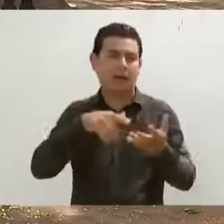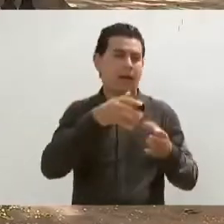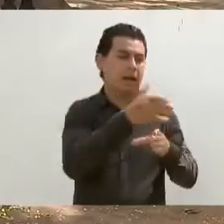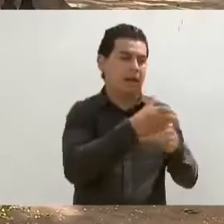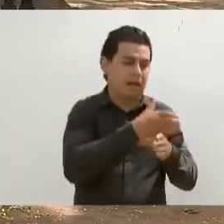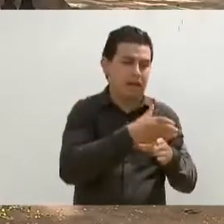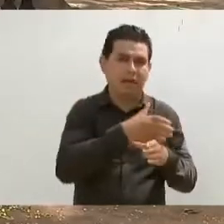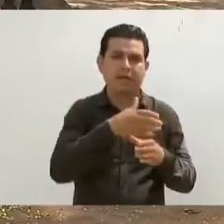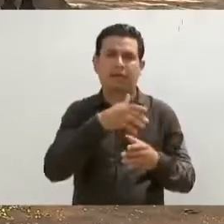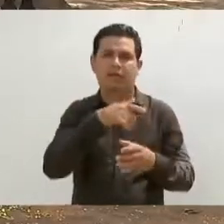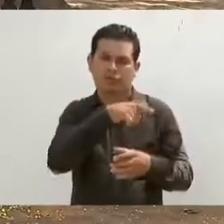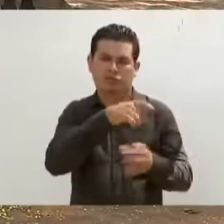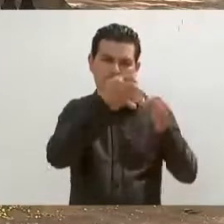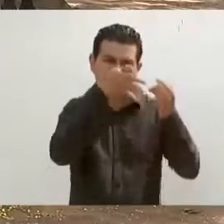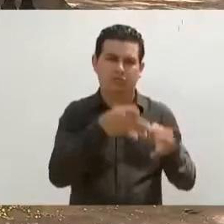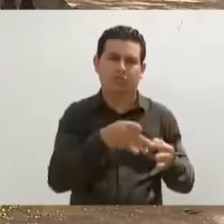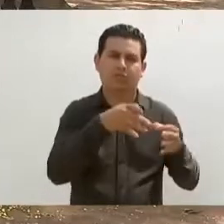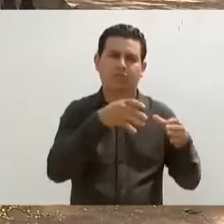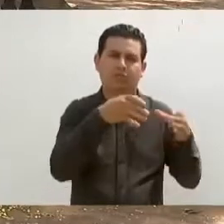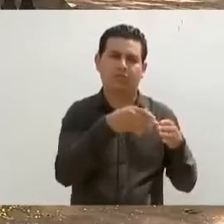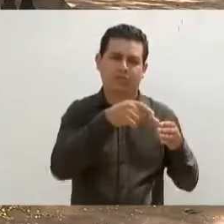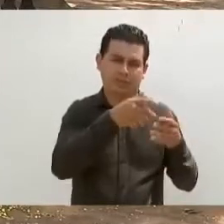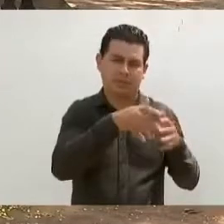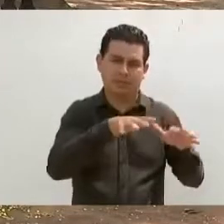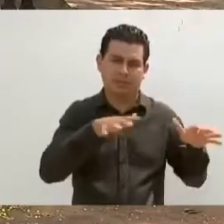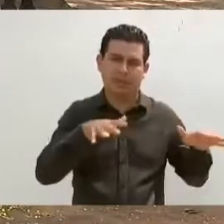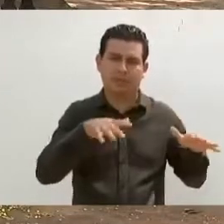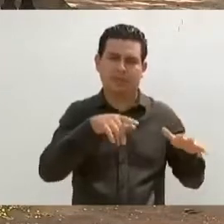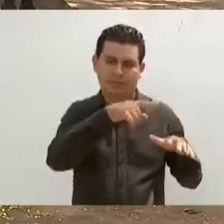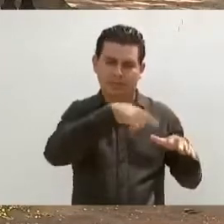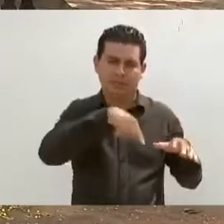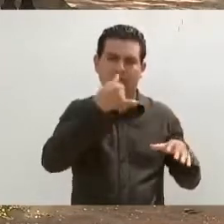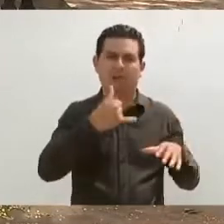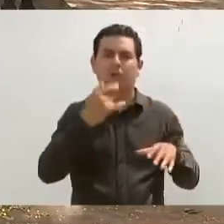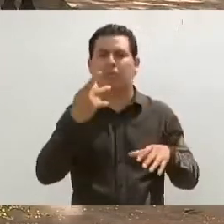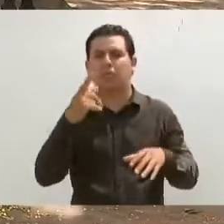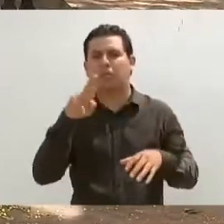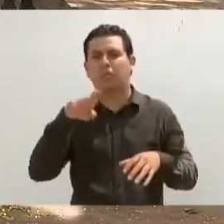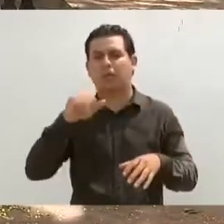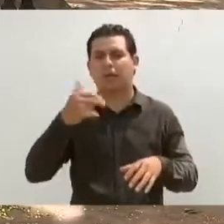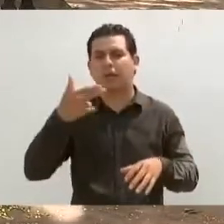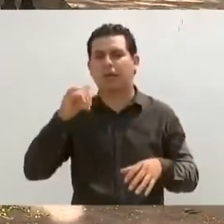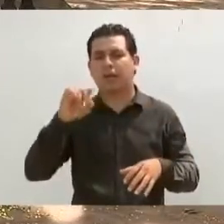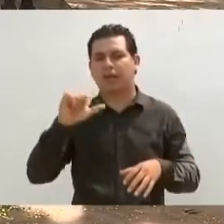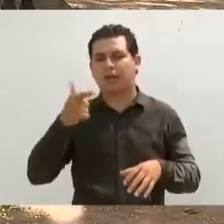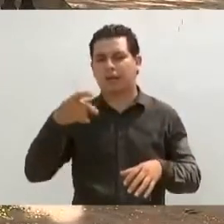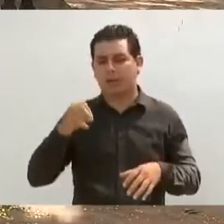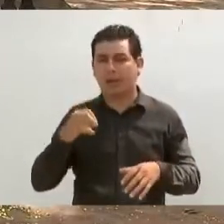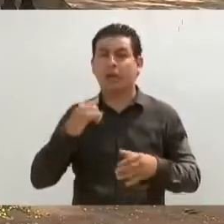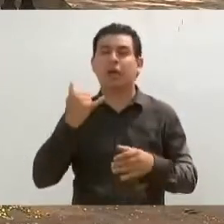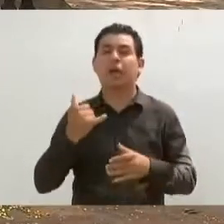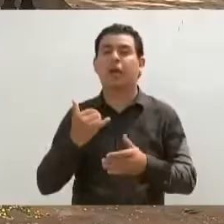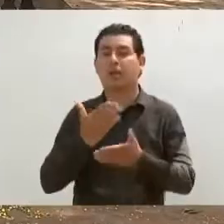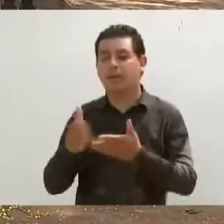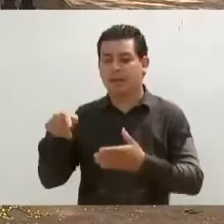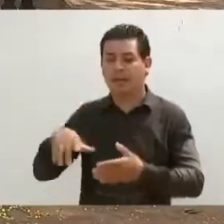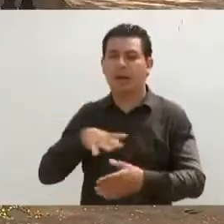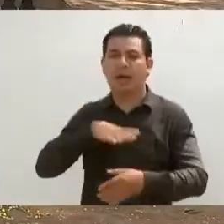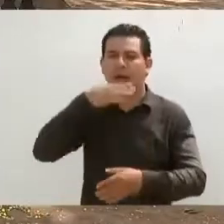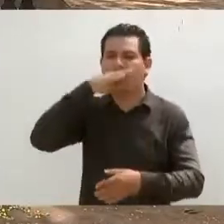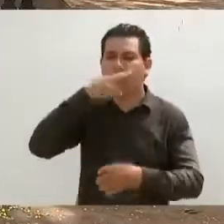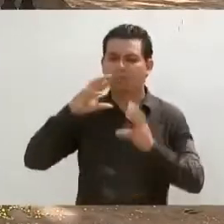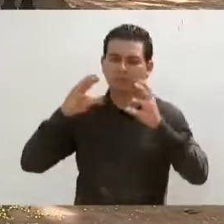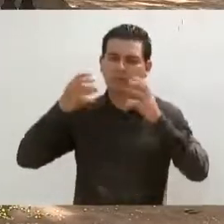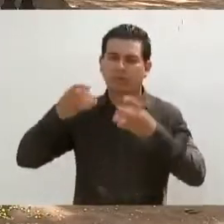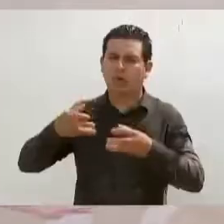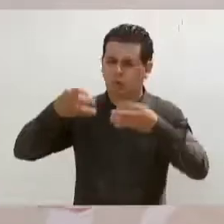de especialidad en la Costa y Pluma Hidalgo. ¿Y qué decir de nuestro maíz criollo? Por